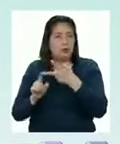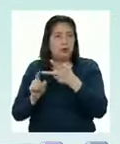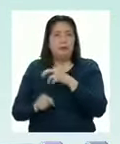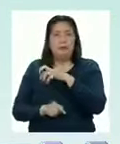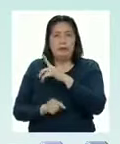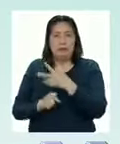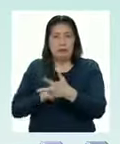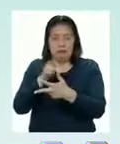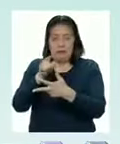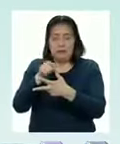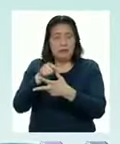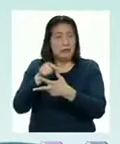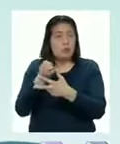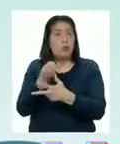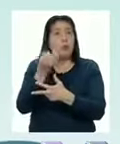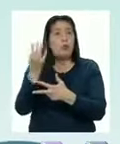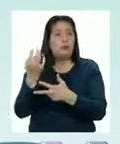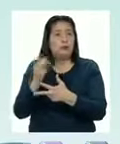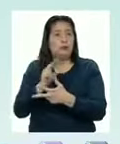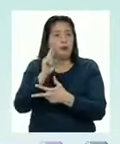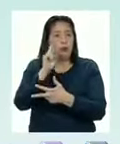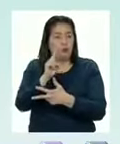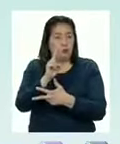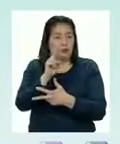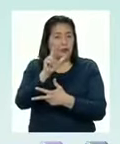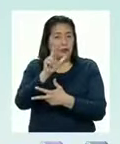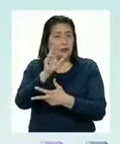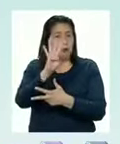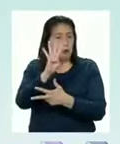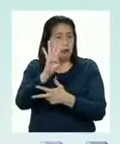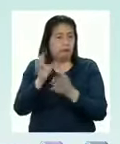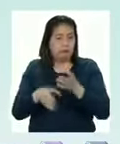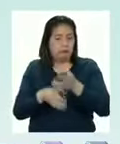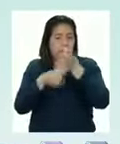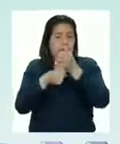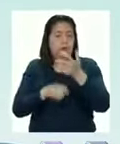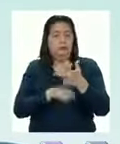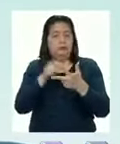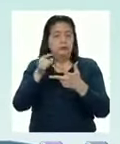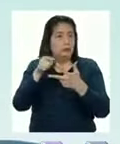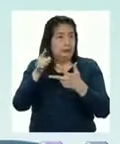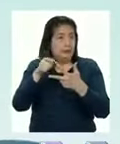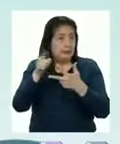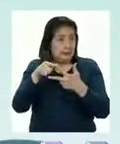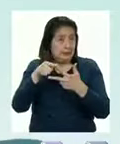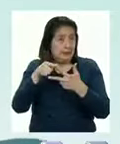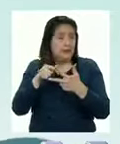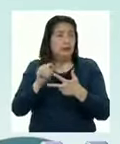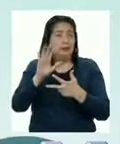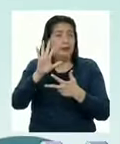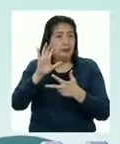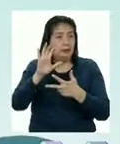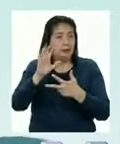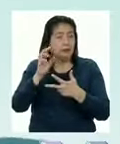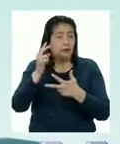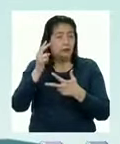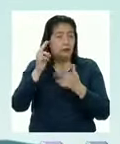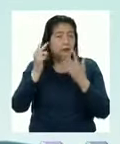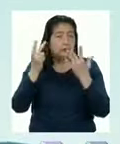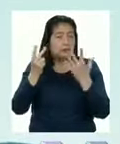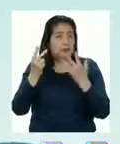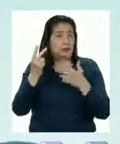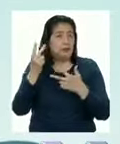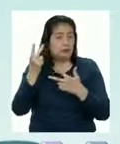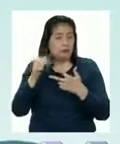primer tipo se han cosechado 234 sacos Del segundo tipo, 572